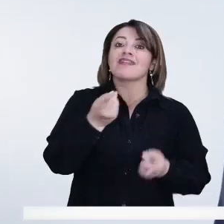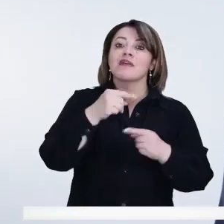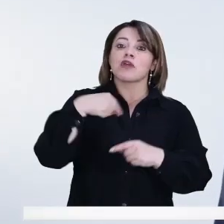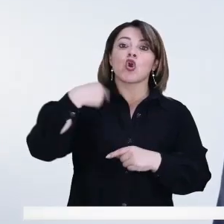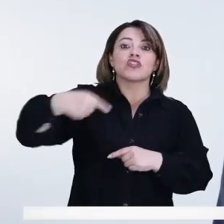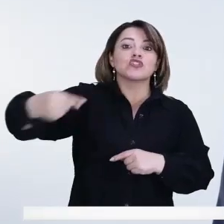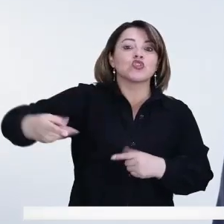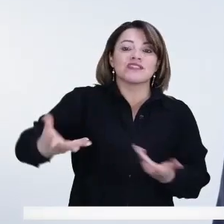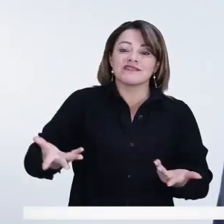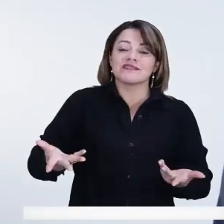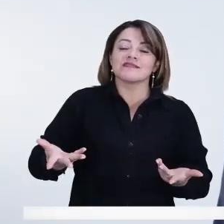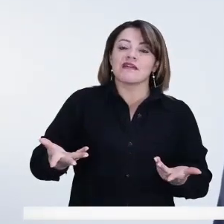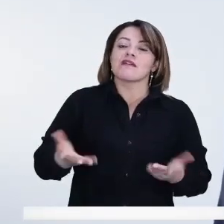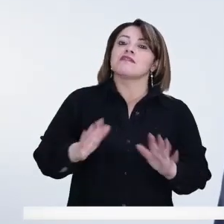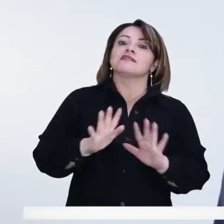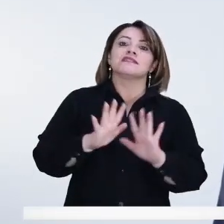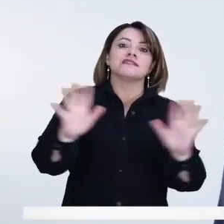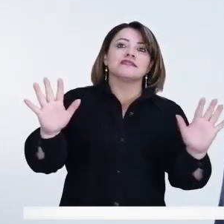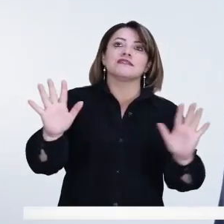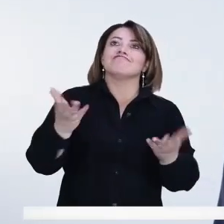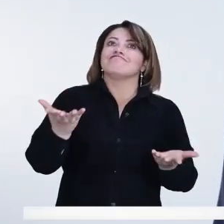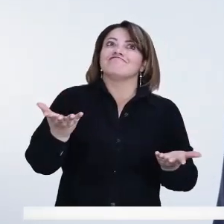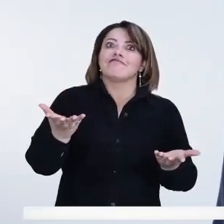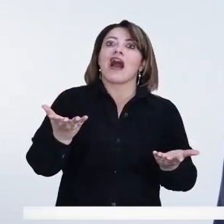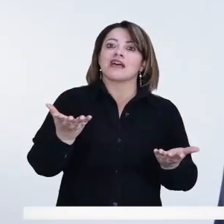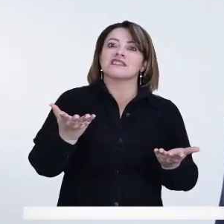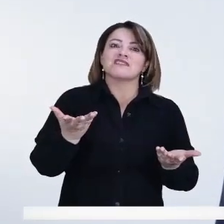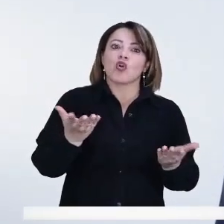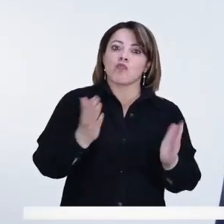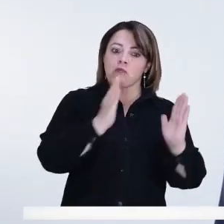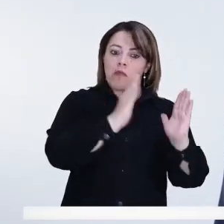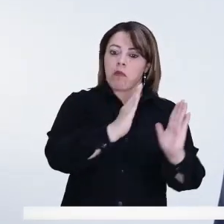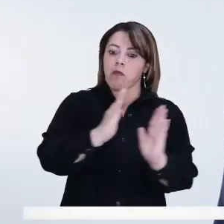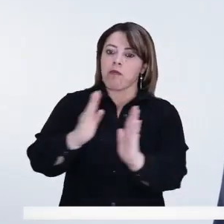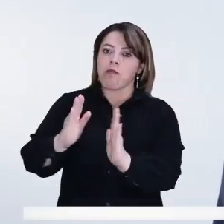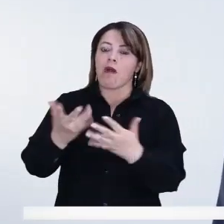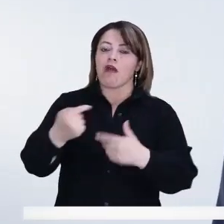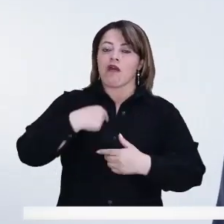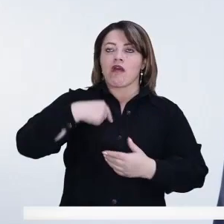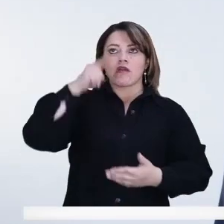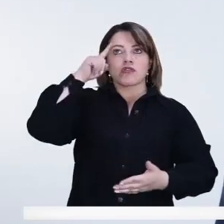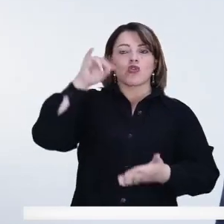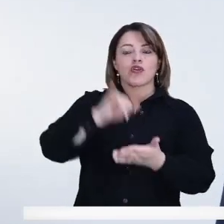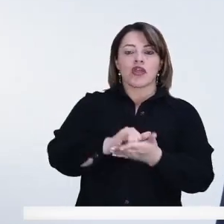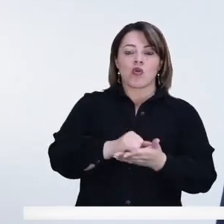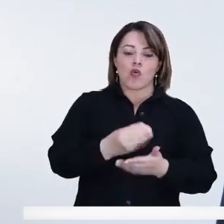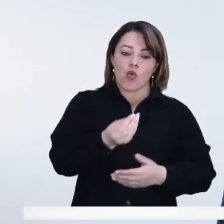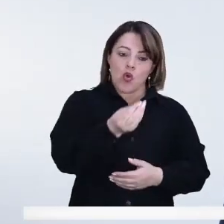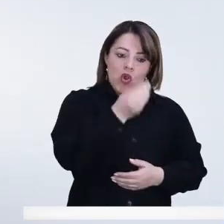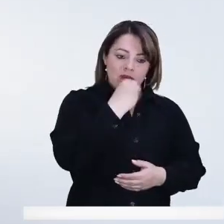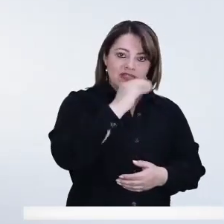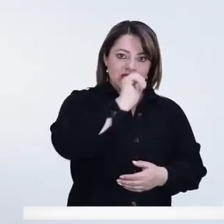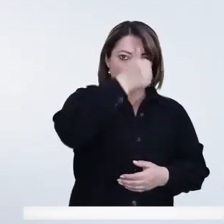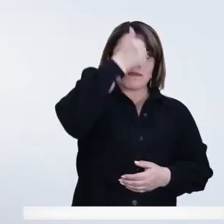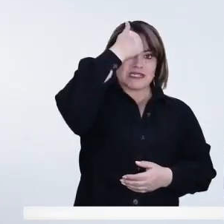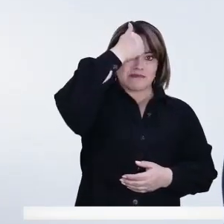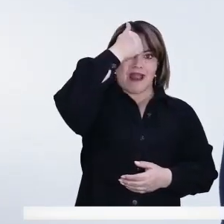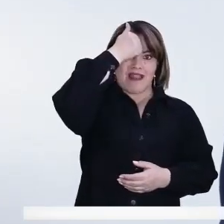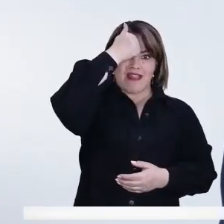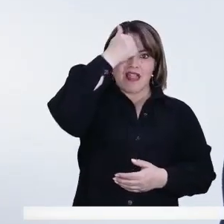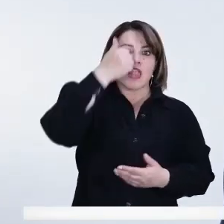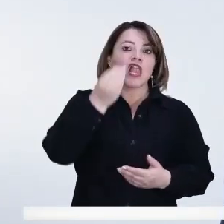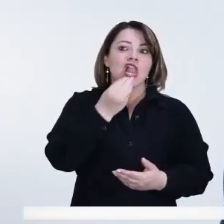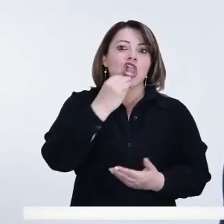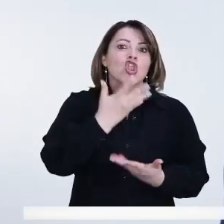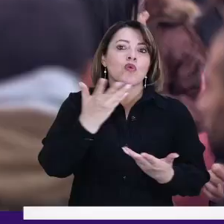Hay otras que creo que tienen que seguir en el orden necesario. Yo creo que la alimentación es fundamental